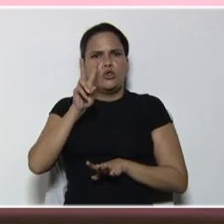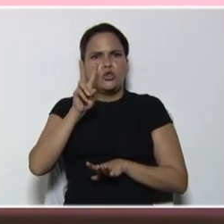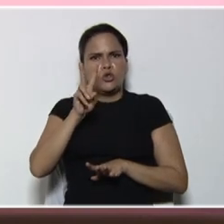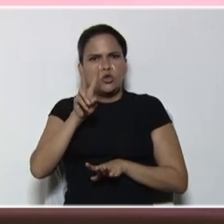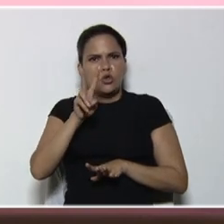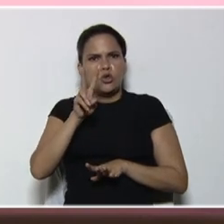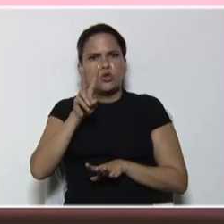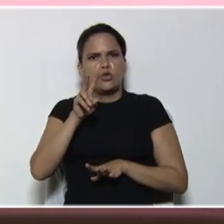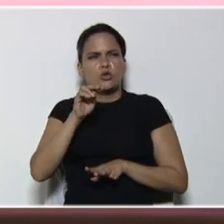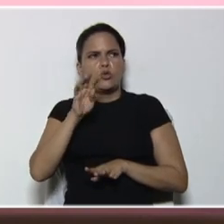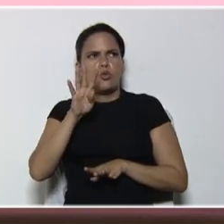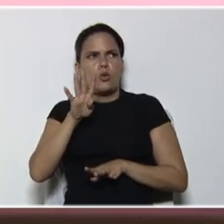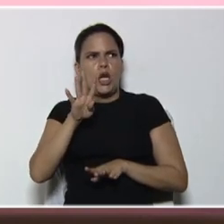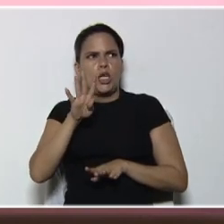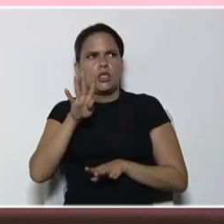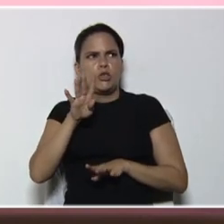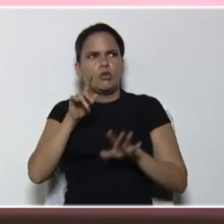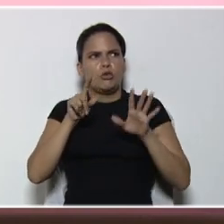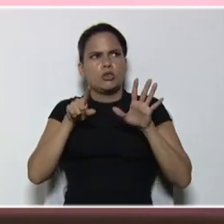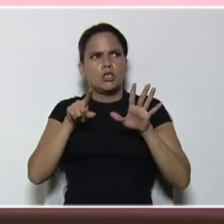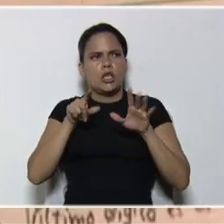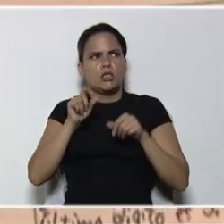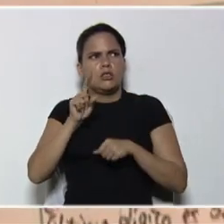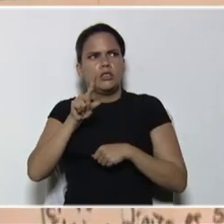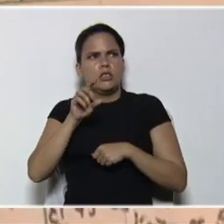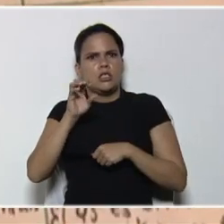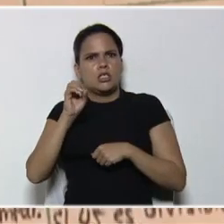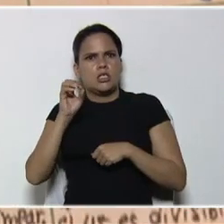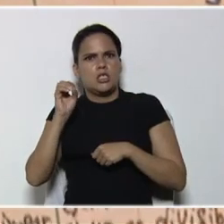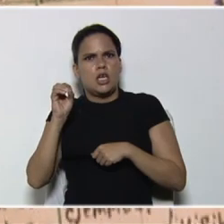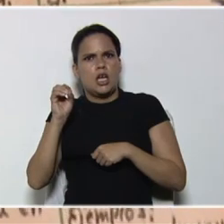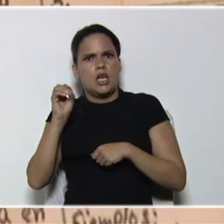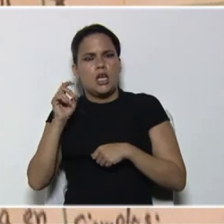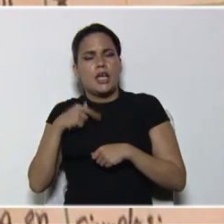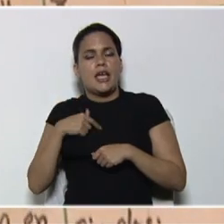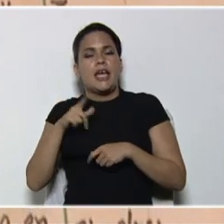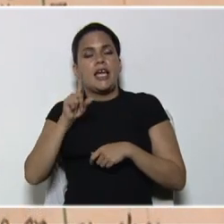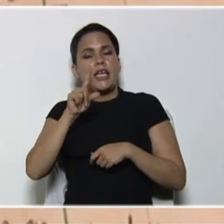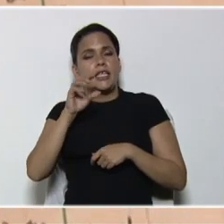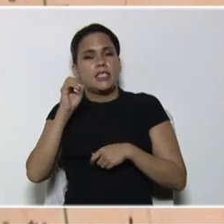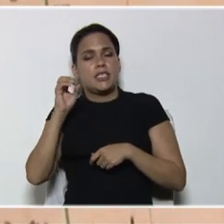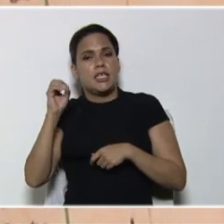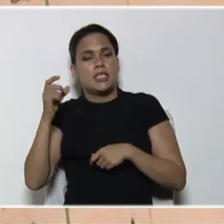el cien, es divisible, por el número dos,